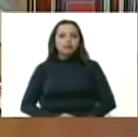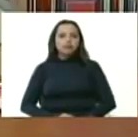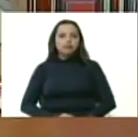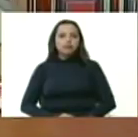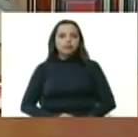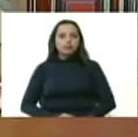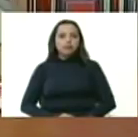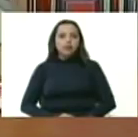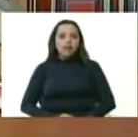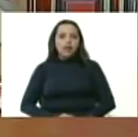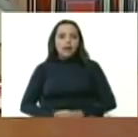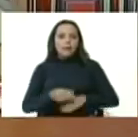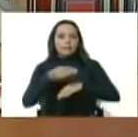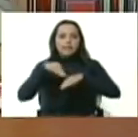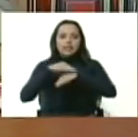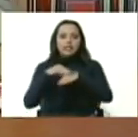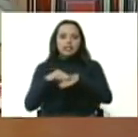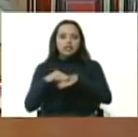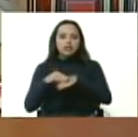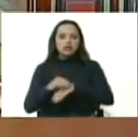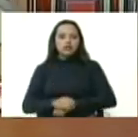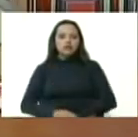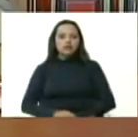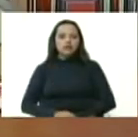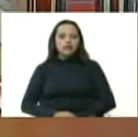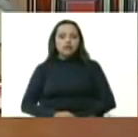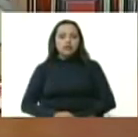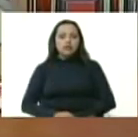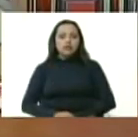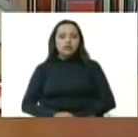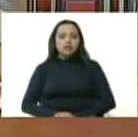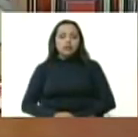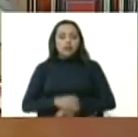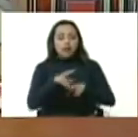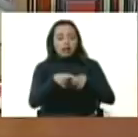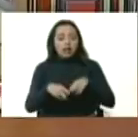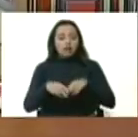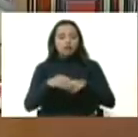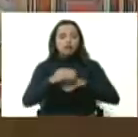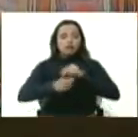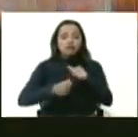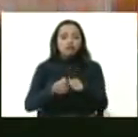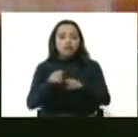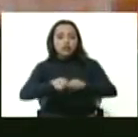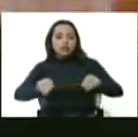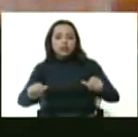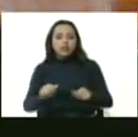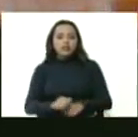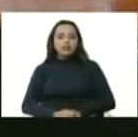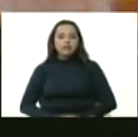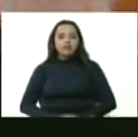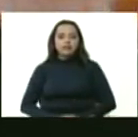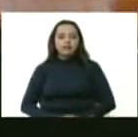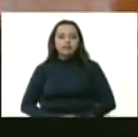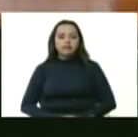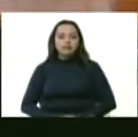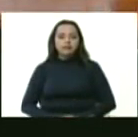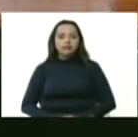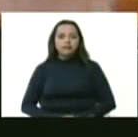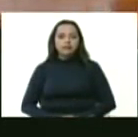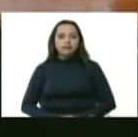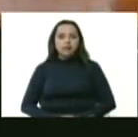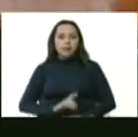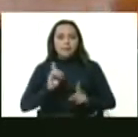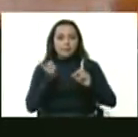ministro Wilmar Castro Soteldo ministro del poder popular para la agricultura productiva y tierras en